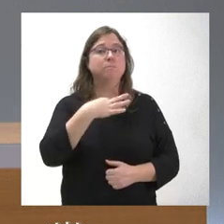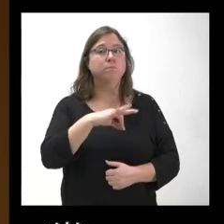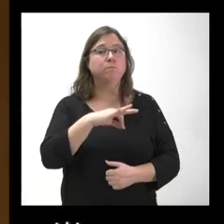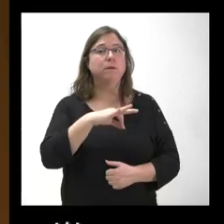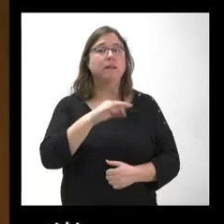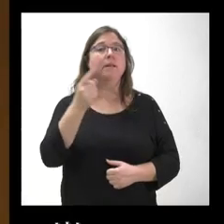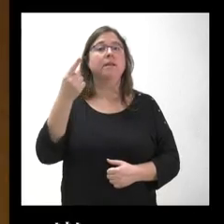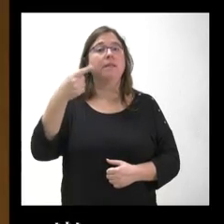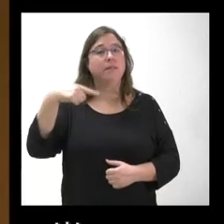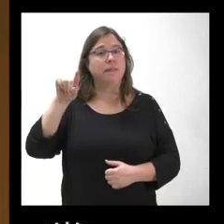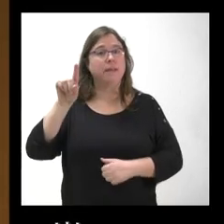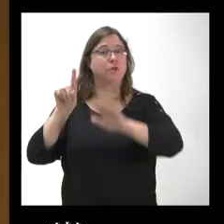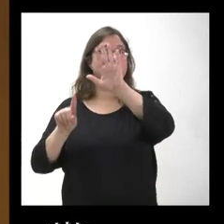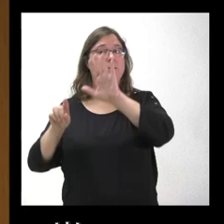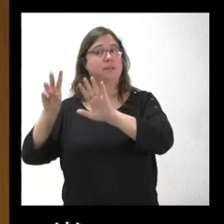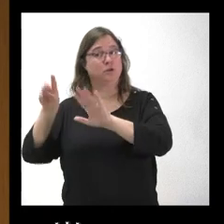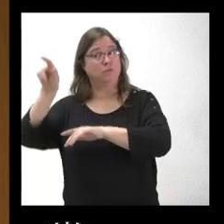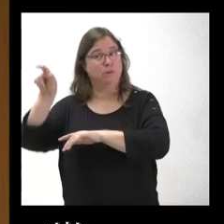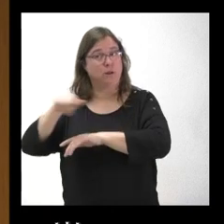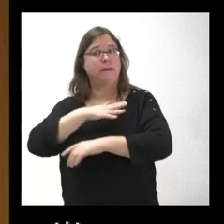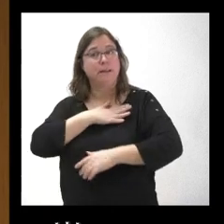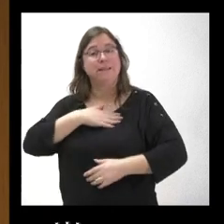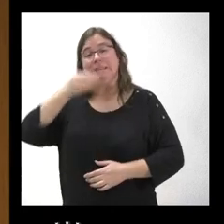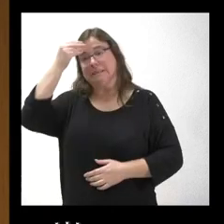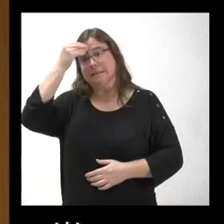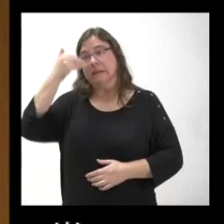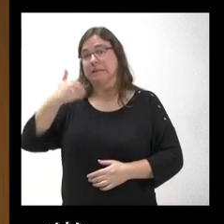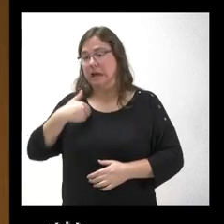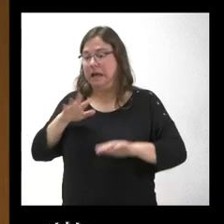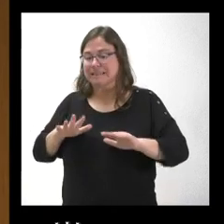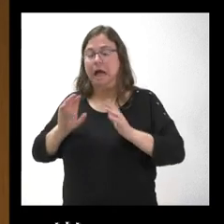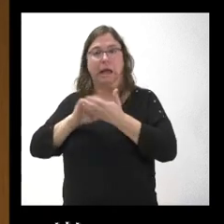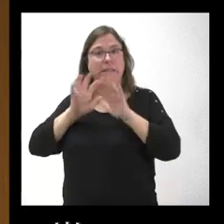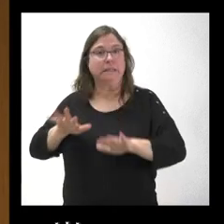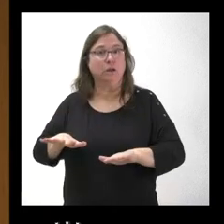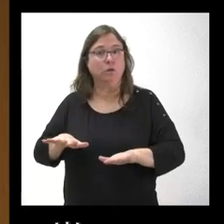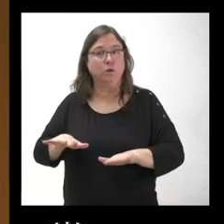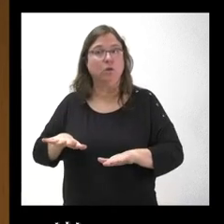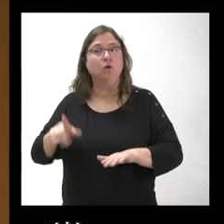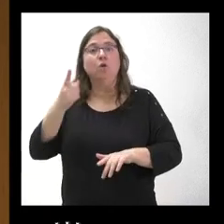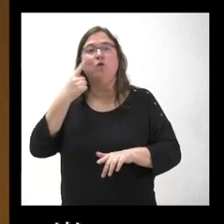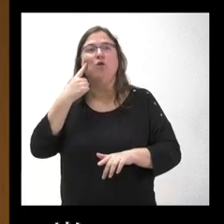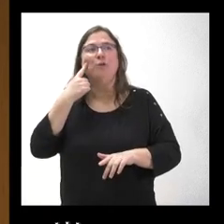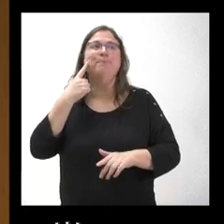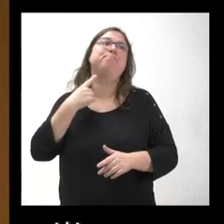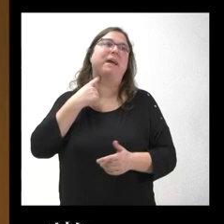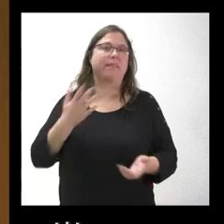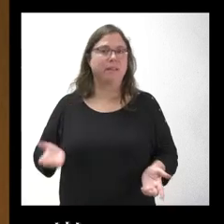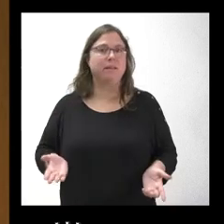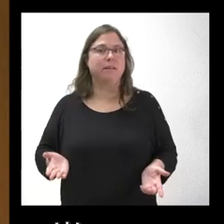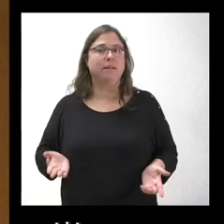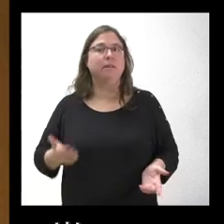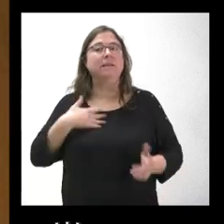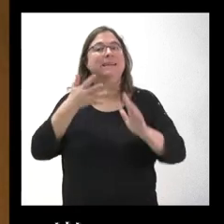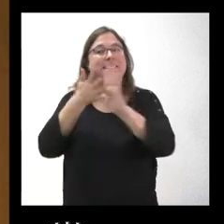168 aspirantes a estas ayudas, que se supone que estarán ya en Castilla y León, no sé si les puedo